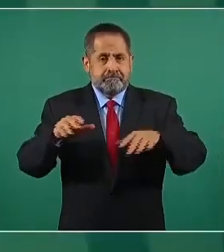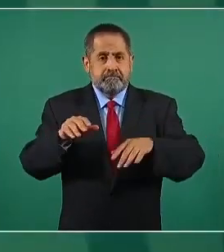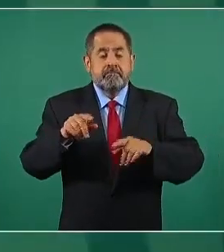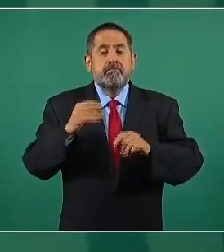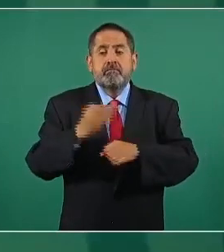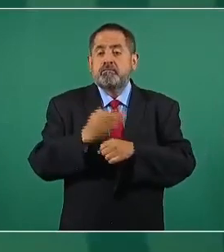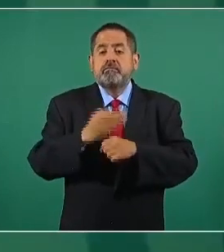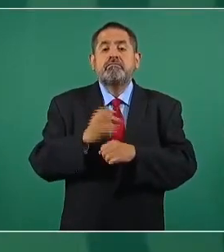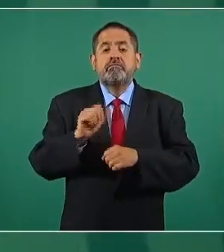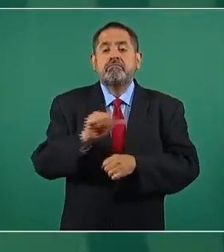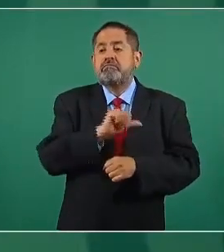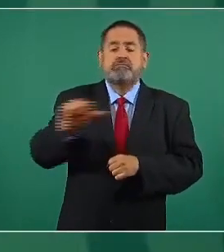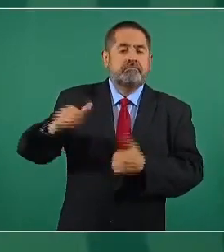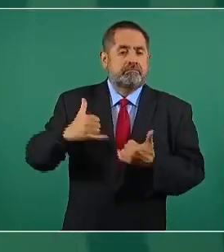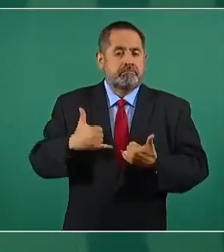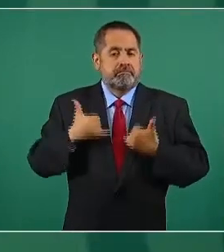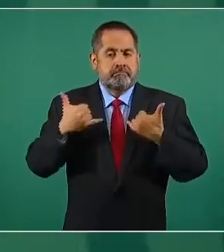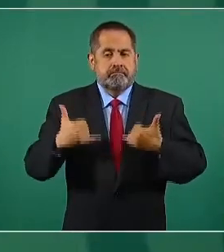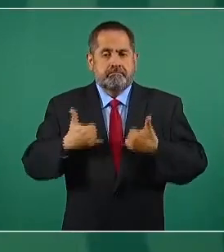jóvenes.